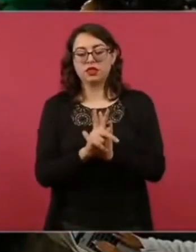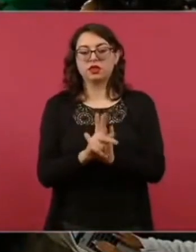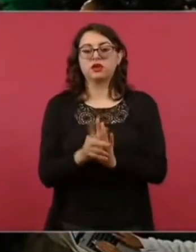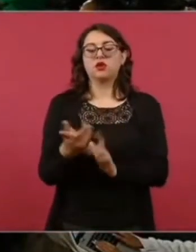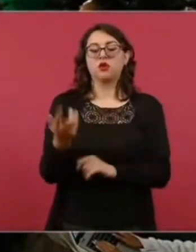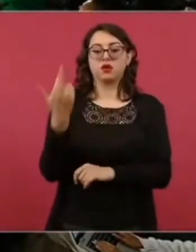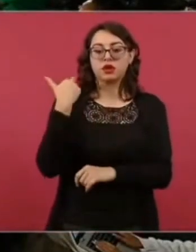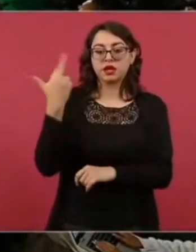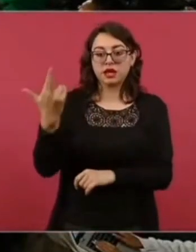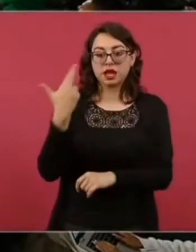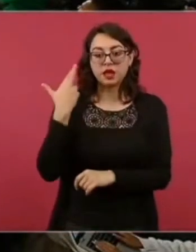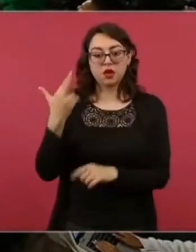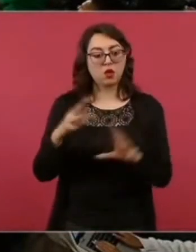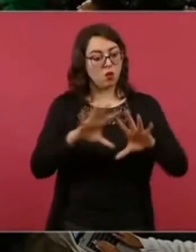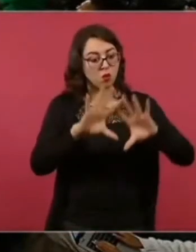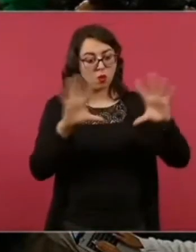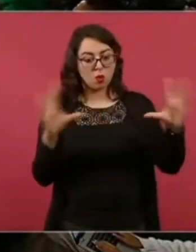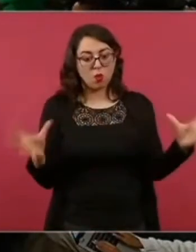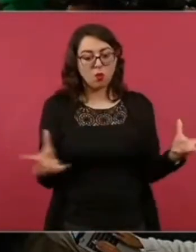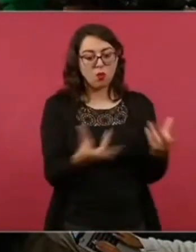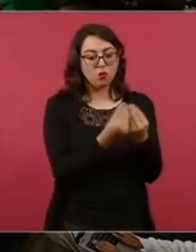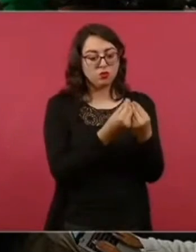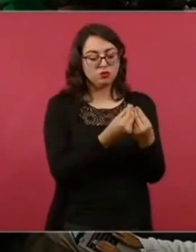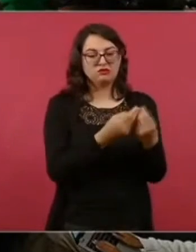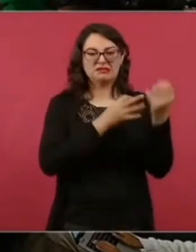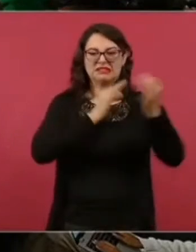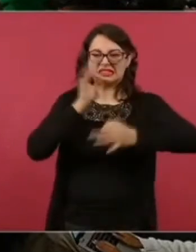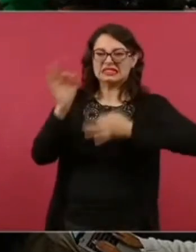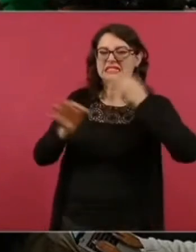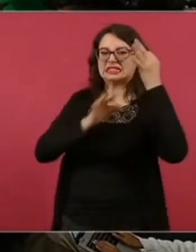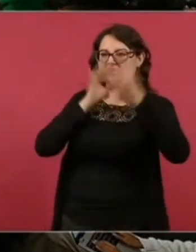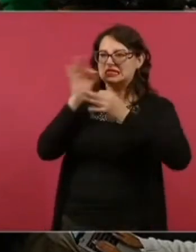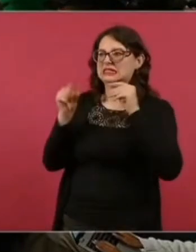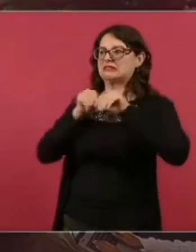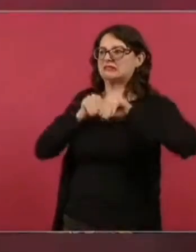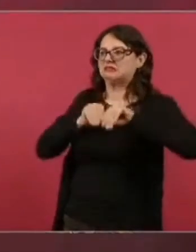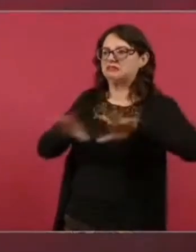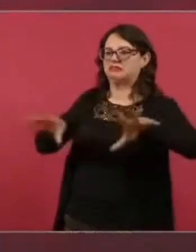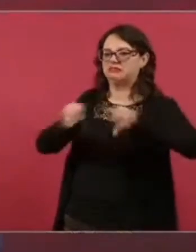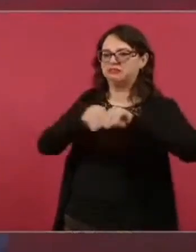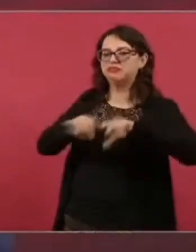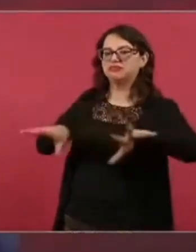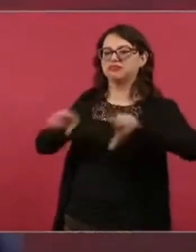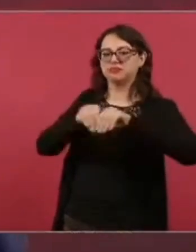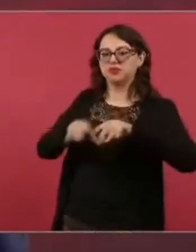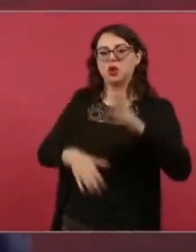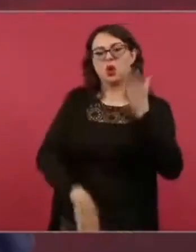no les